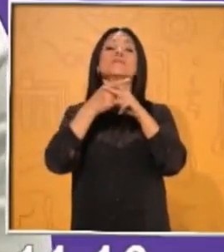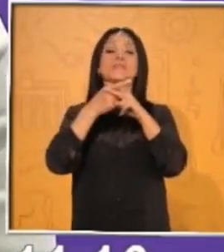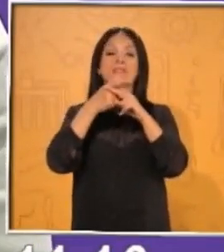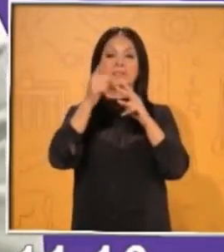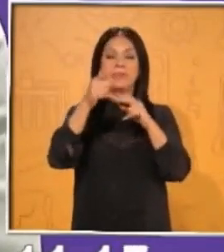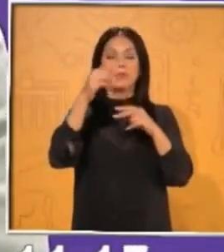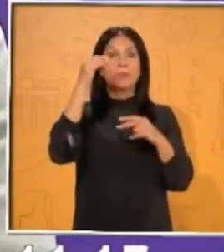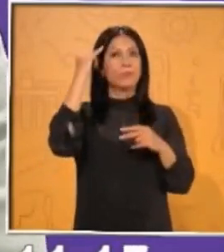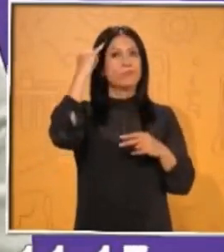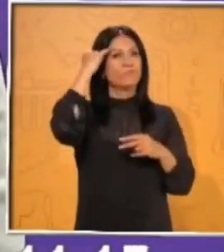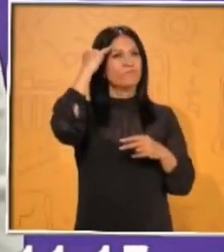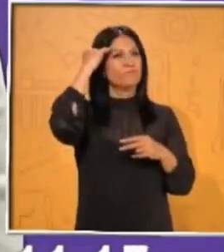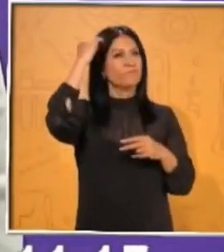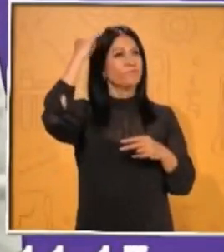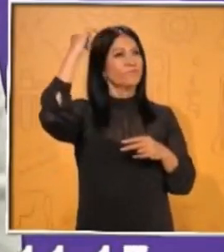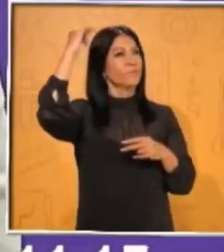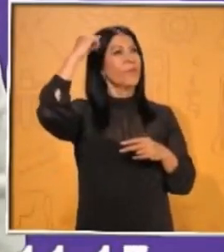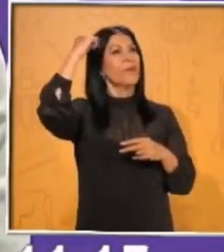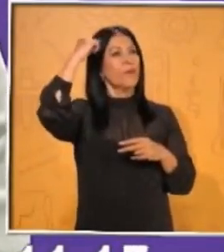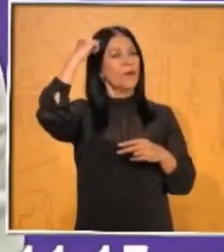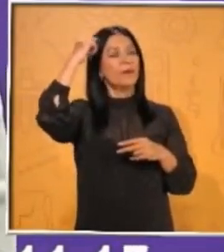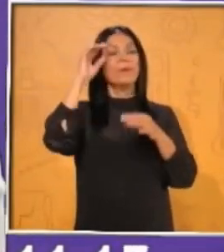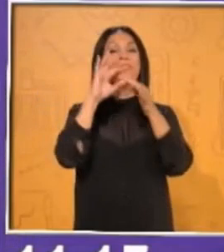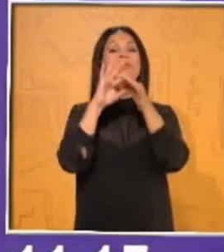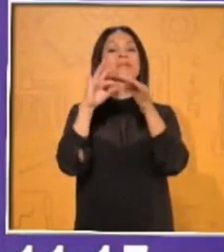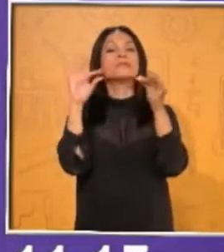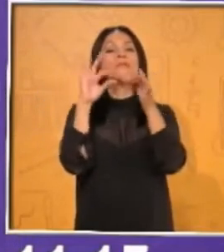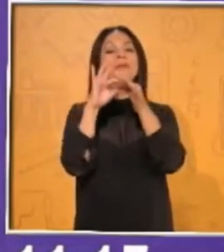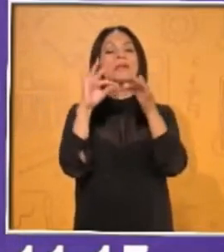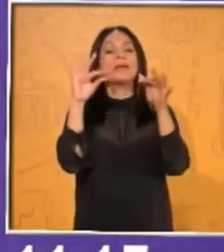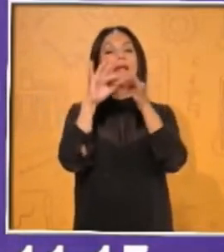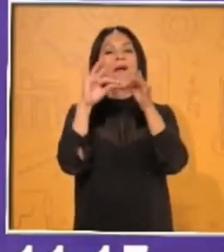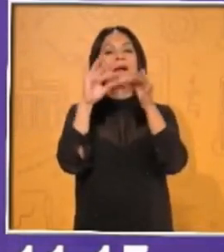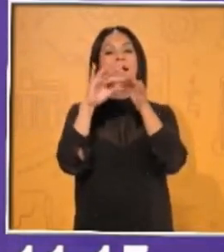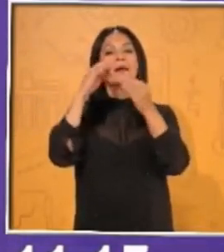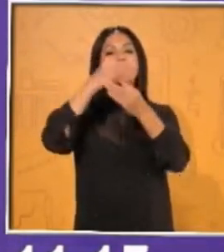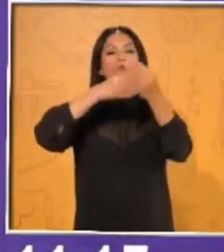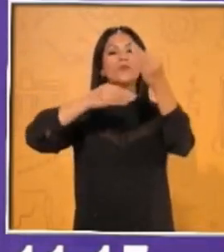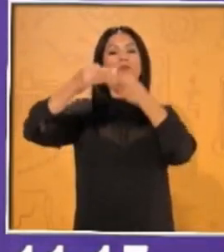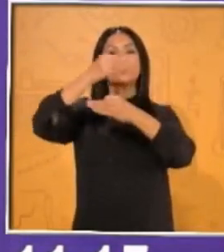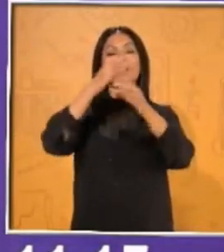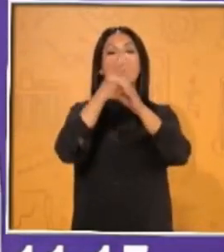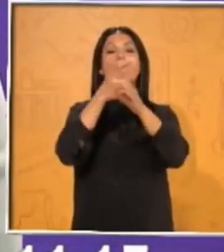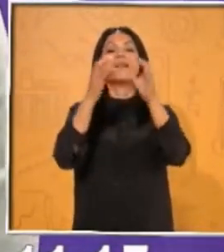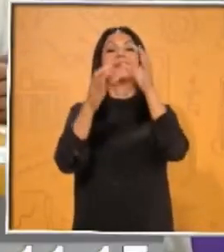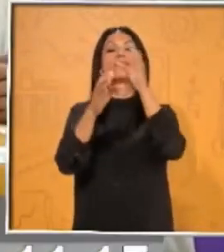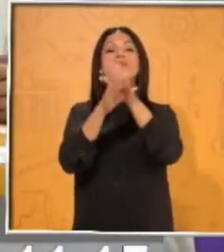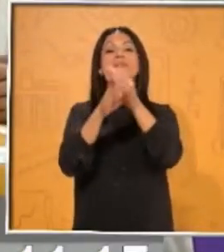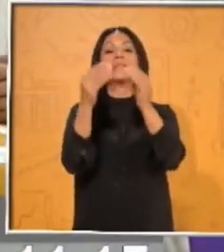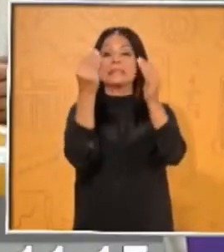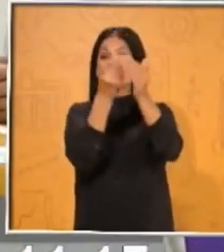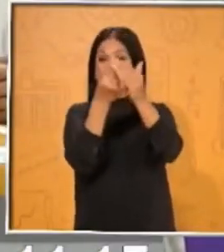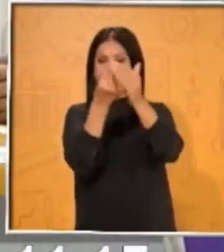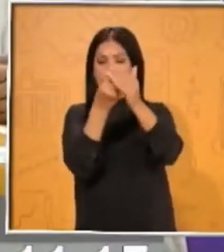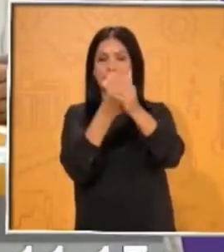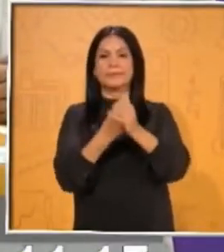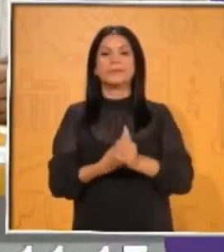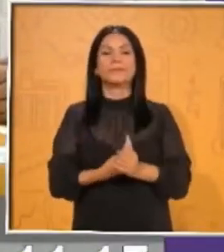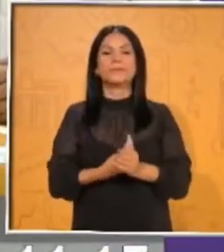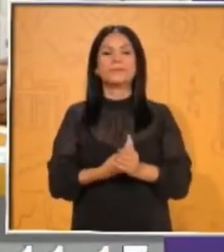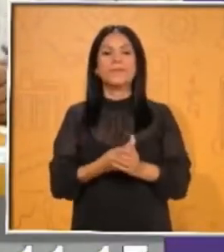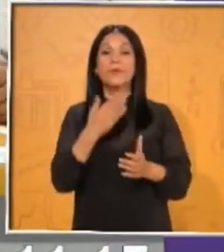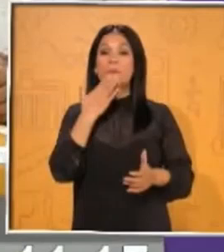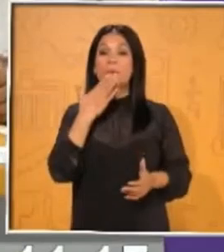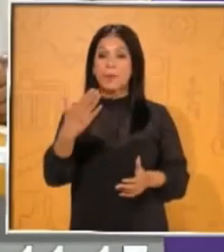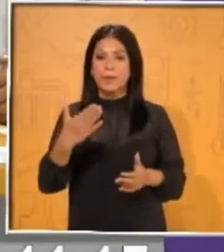radio porque vas a escuchar cómo vamos a estar describiendo lo que es esta clase de la que nos va a hablar el maestro Ricardo. Perfecto, bueno, muy bien.